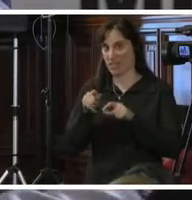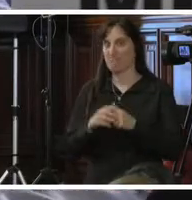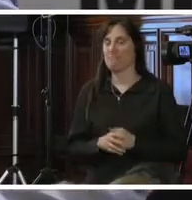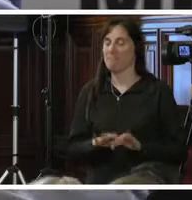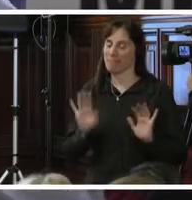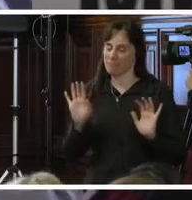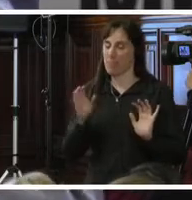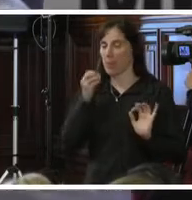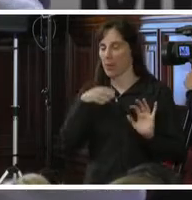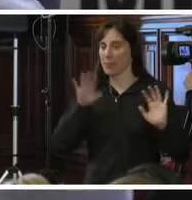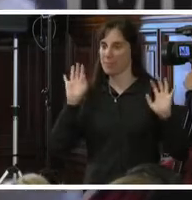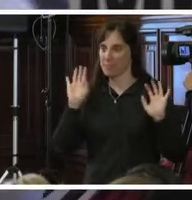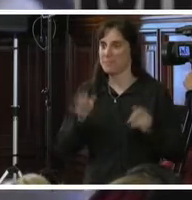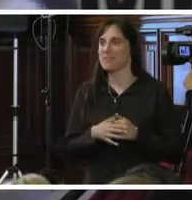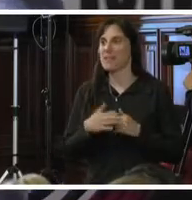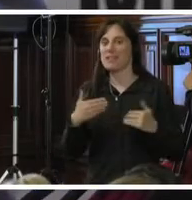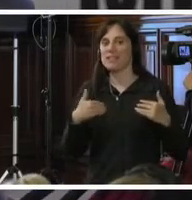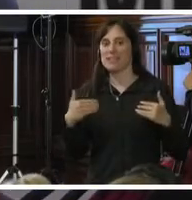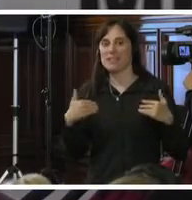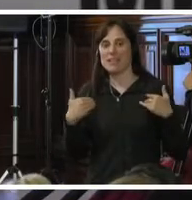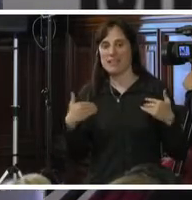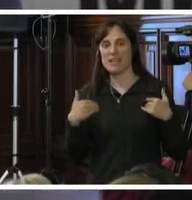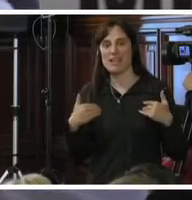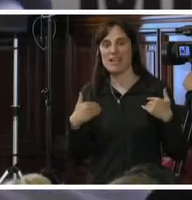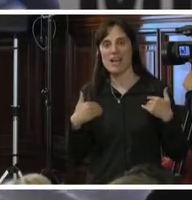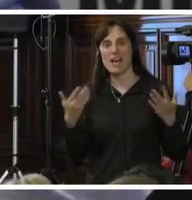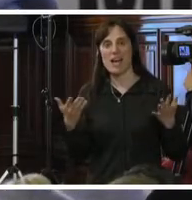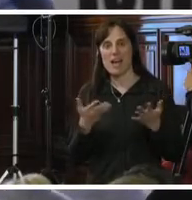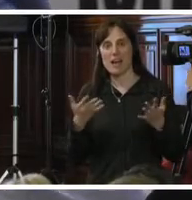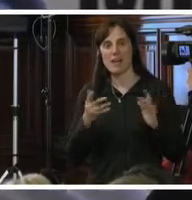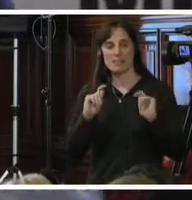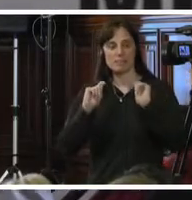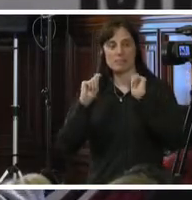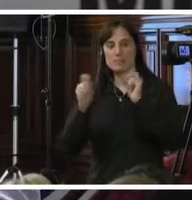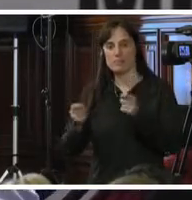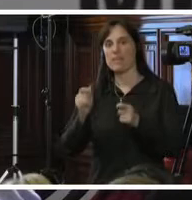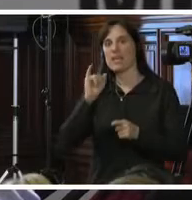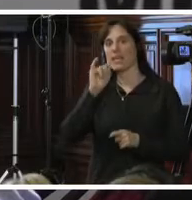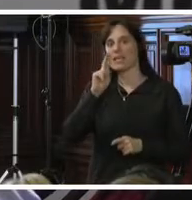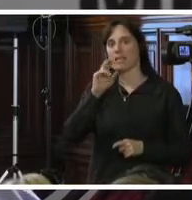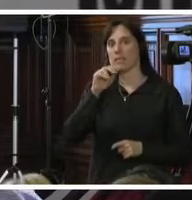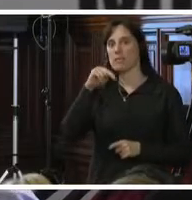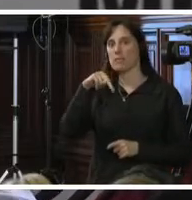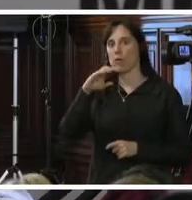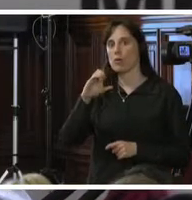Bueno, es un placer para mí ahora darle la bienvenida a Ivonne Pineda,